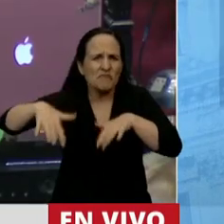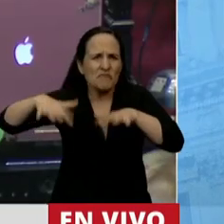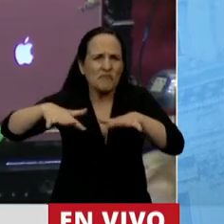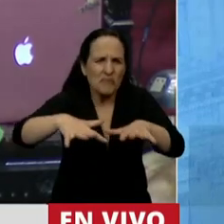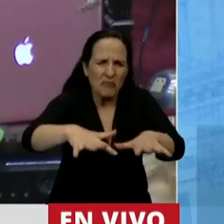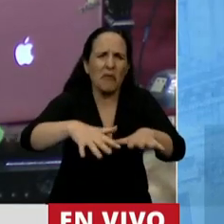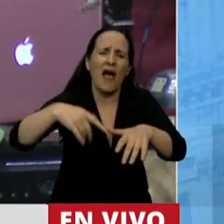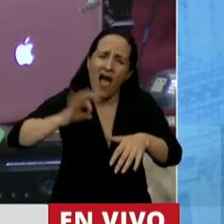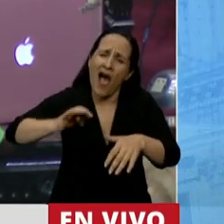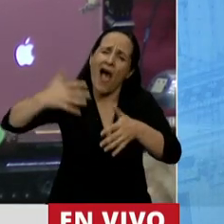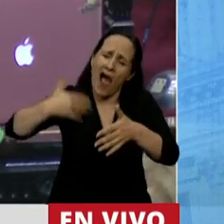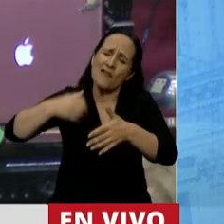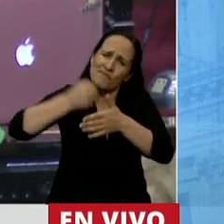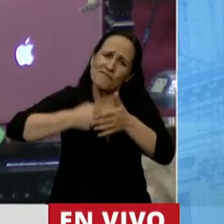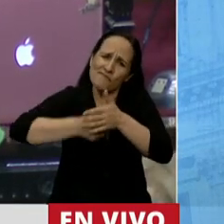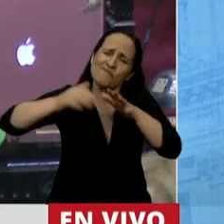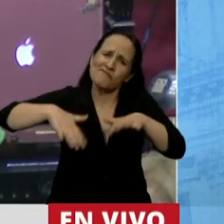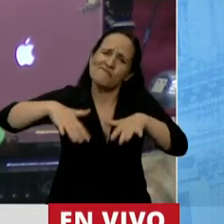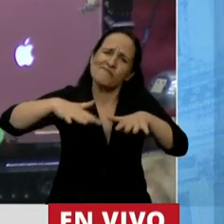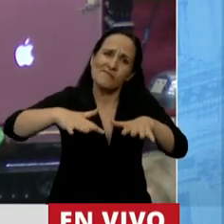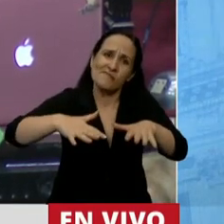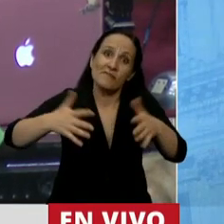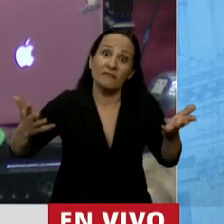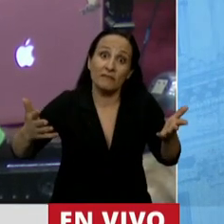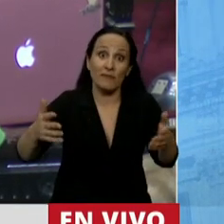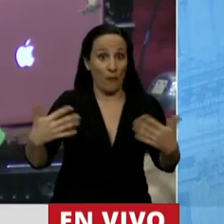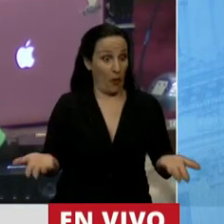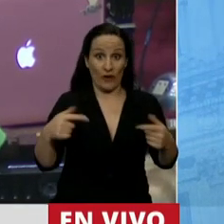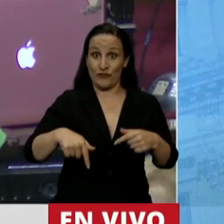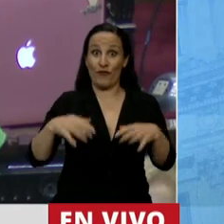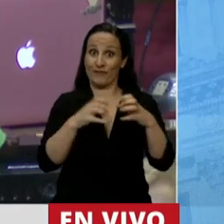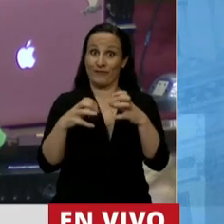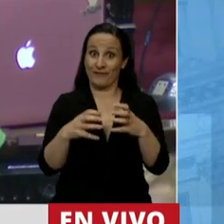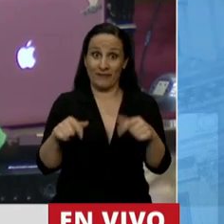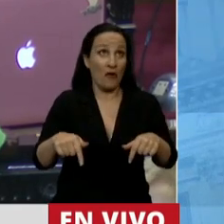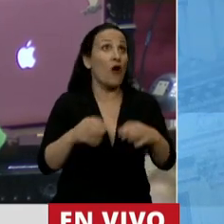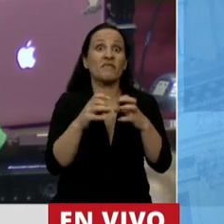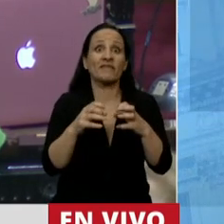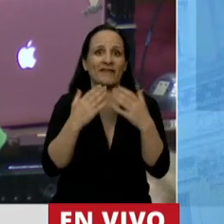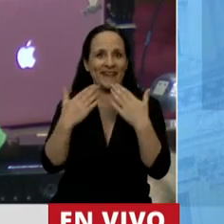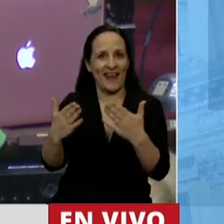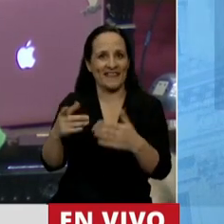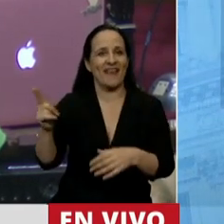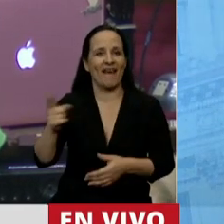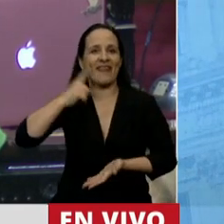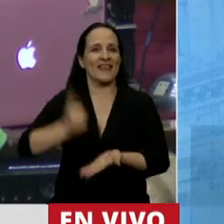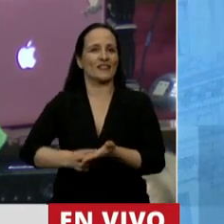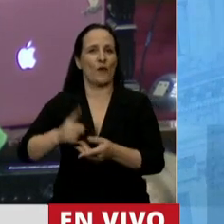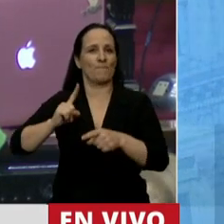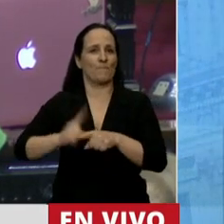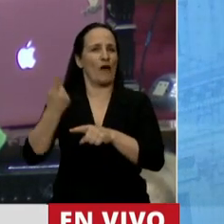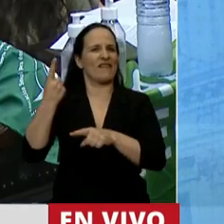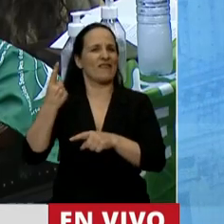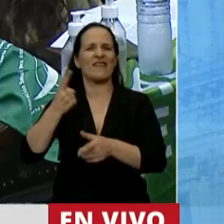militaron esto por años. Y no estaríamos acá tampoco si no fuera por la decisión política. La decisión